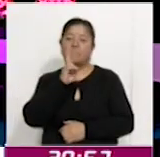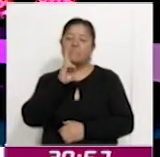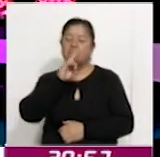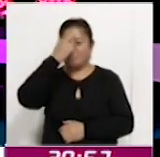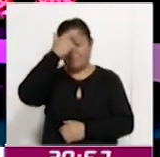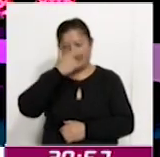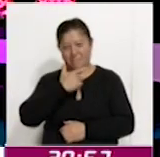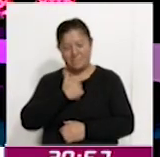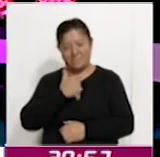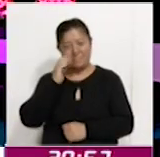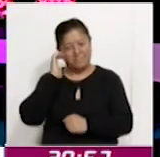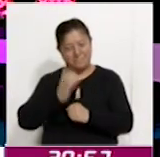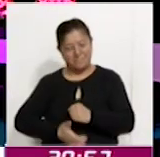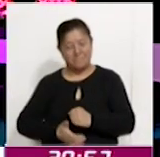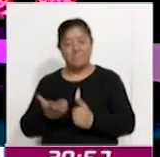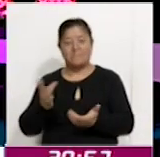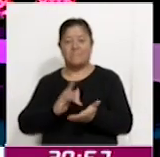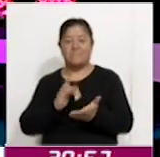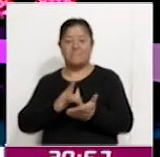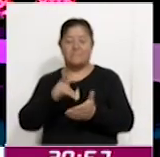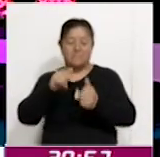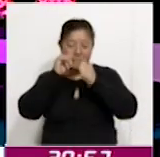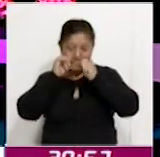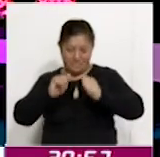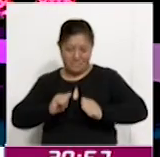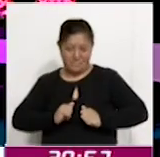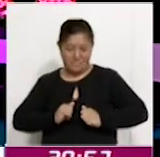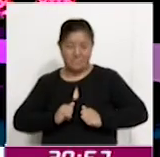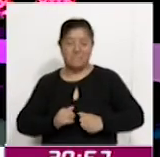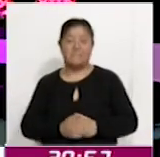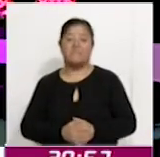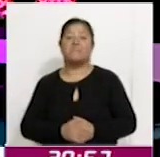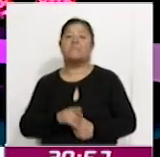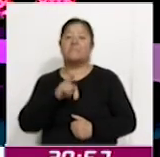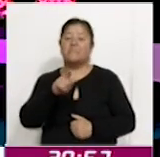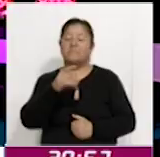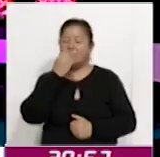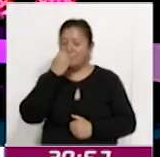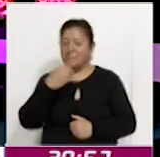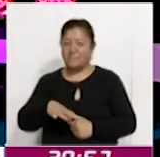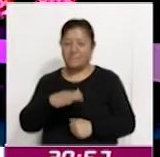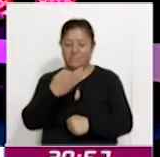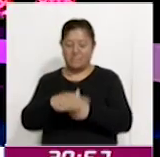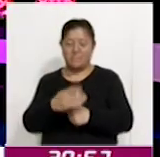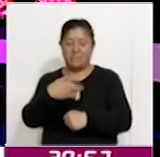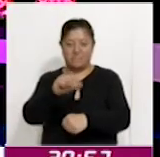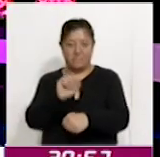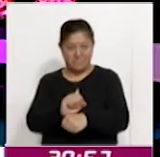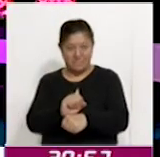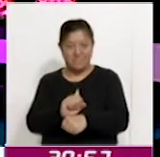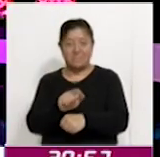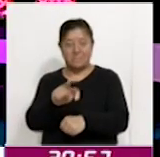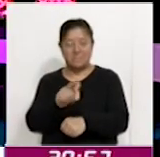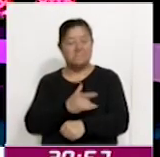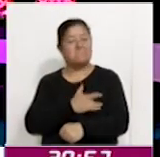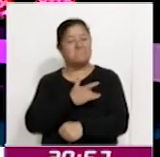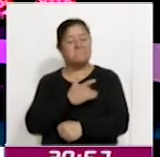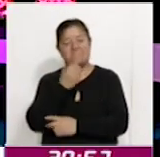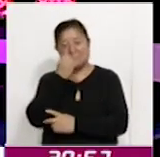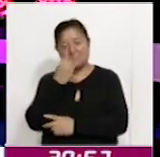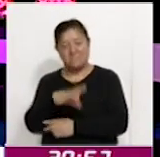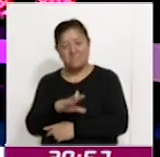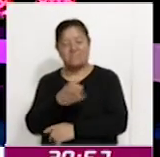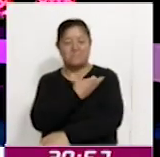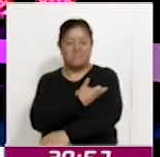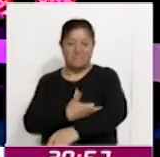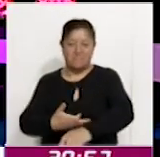agradecemos su tiempo, desde luego su atención y le deseamos que tenga un estupendo fin de semana, que la pase excelente con la